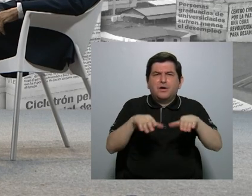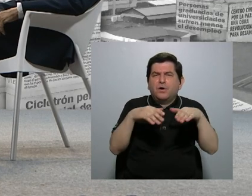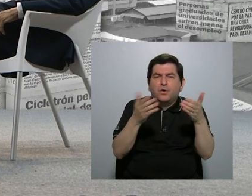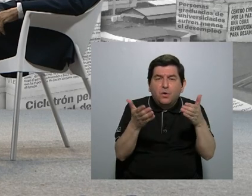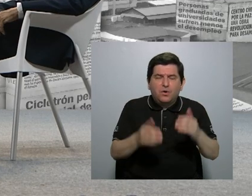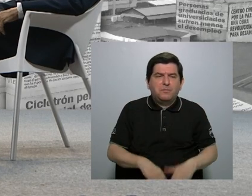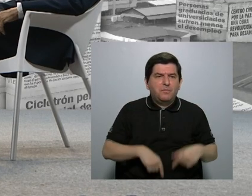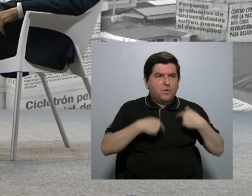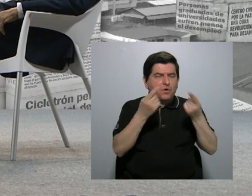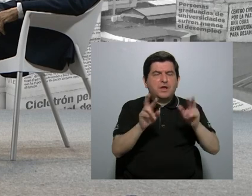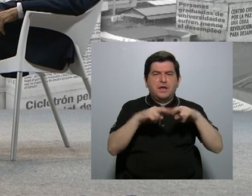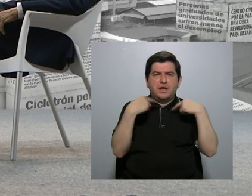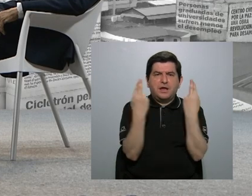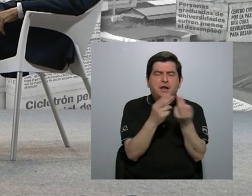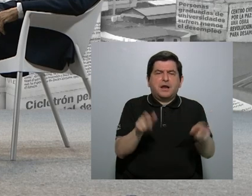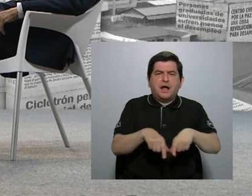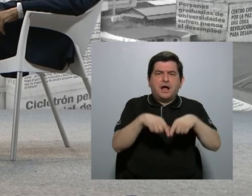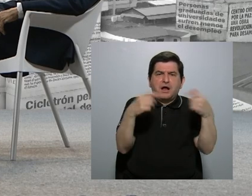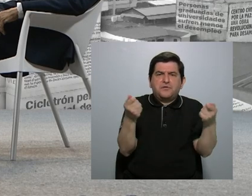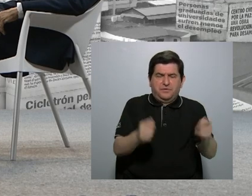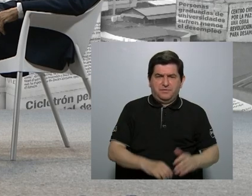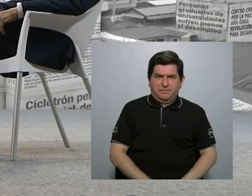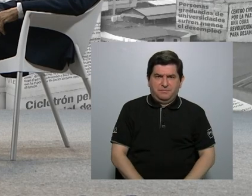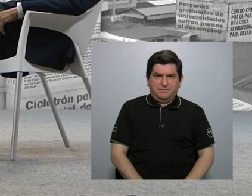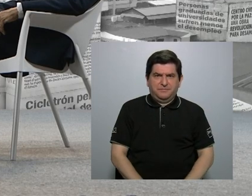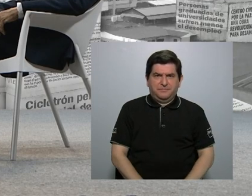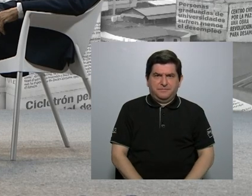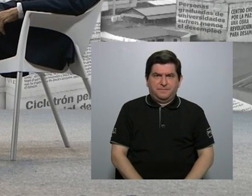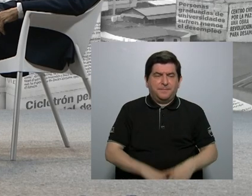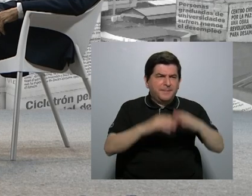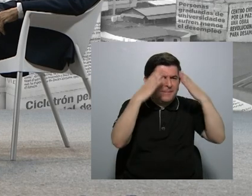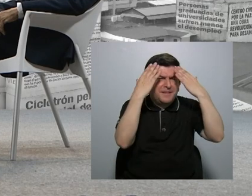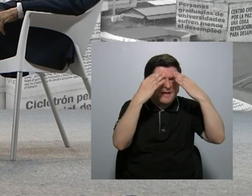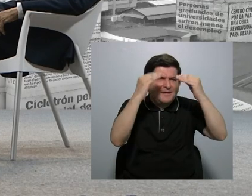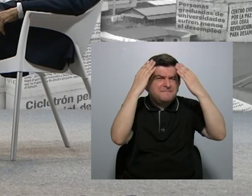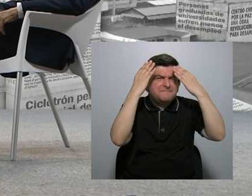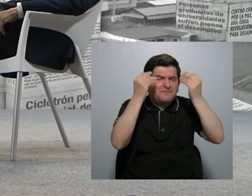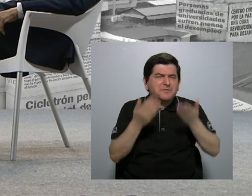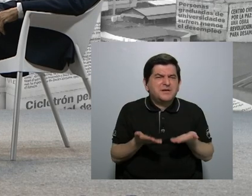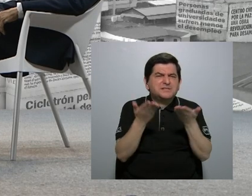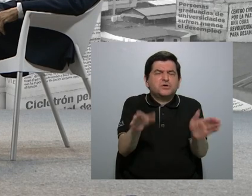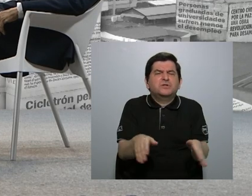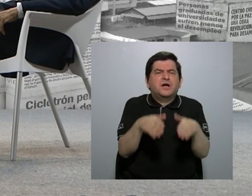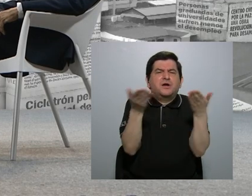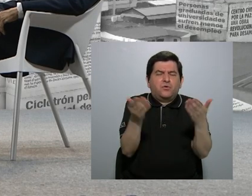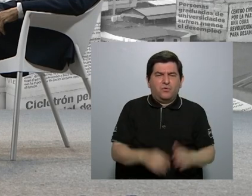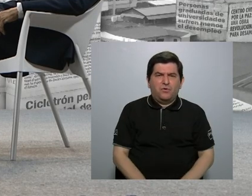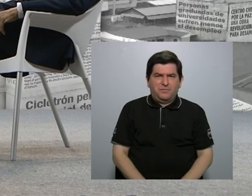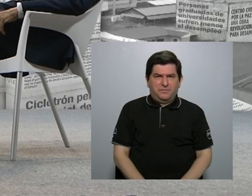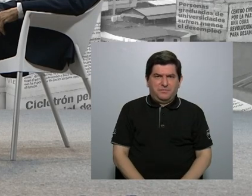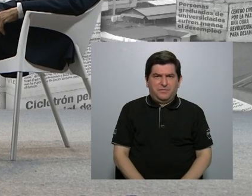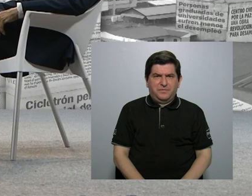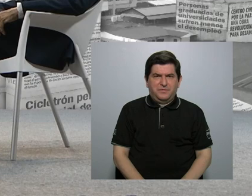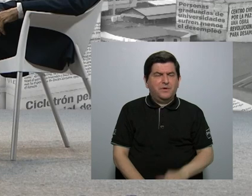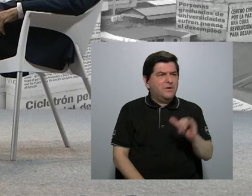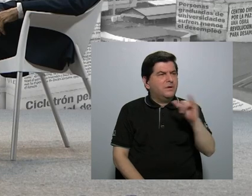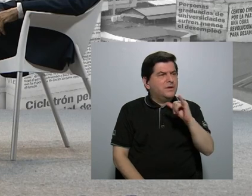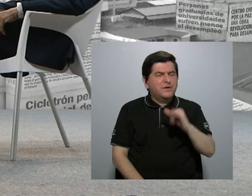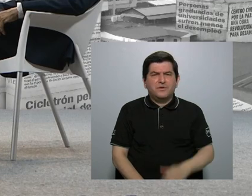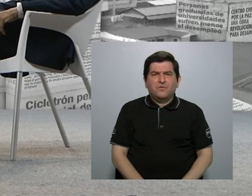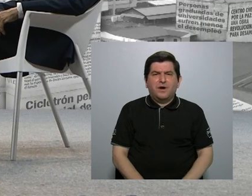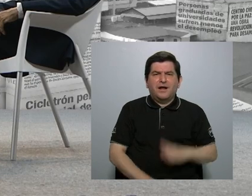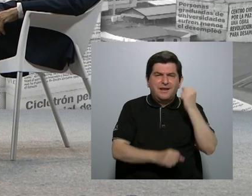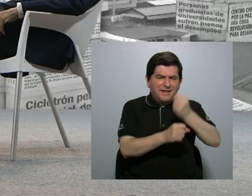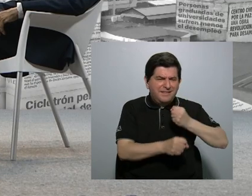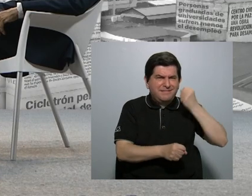ir a la conferencia de prensa? ¿Se debe dar la información? ¿Cómo debe ser ese manejo de ese